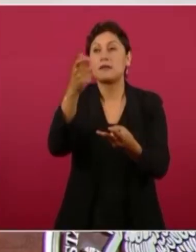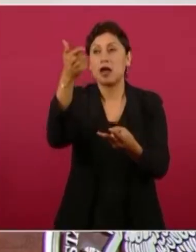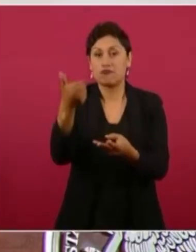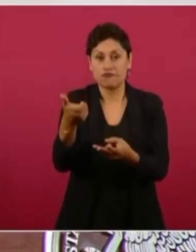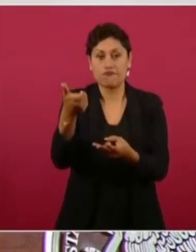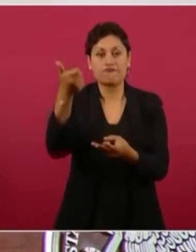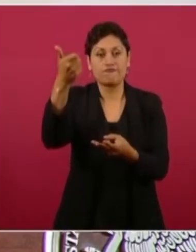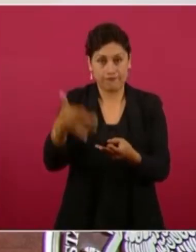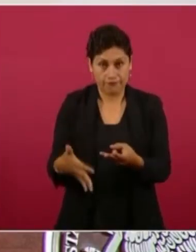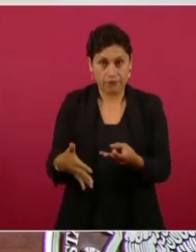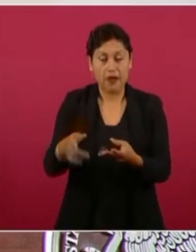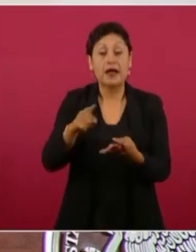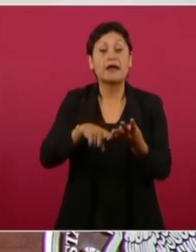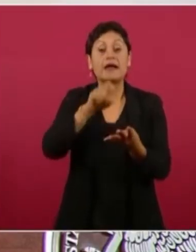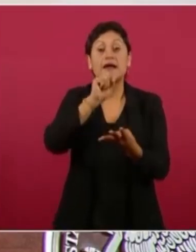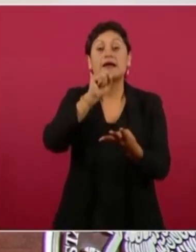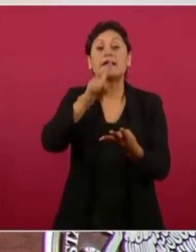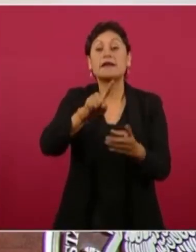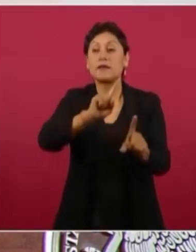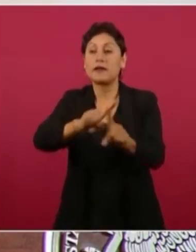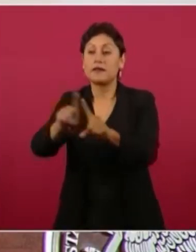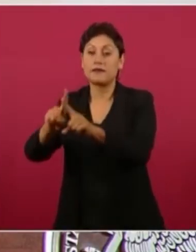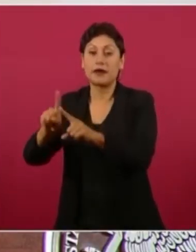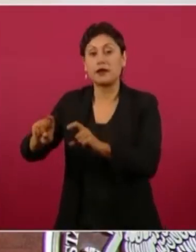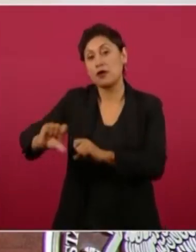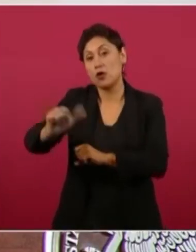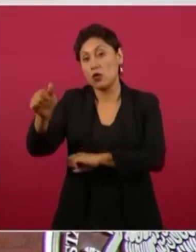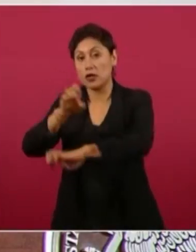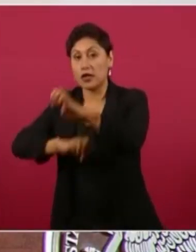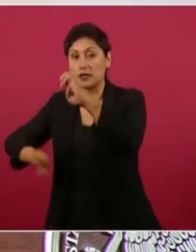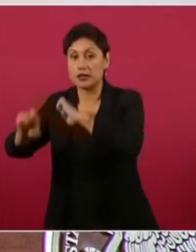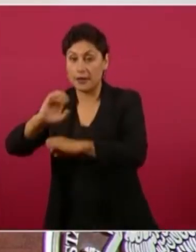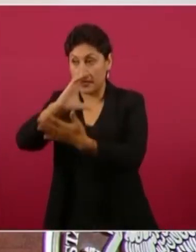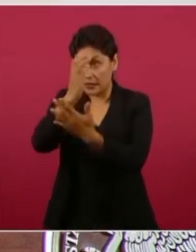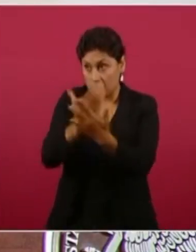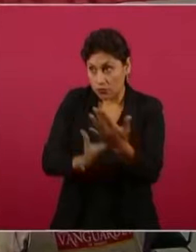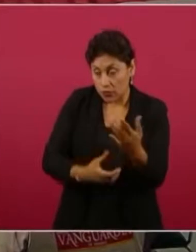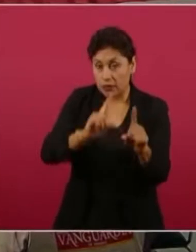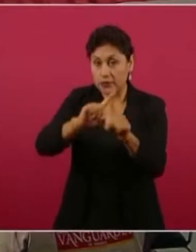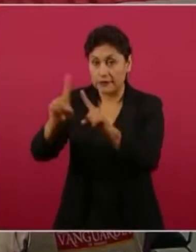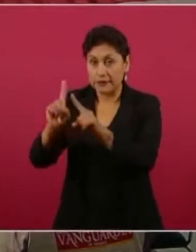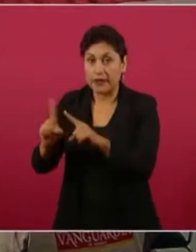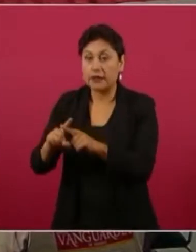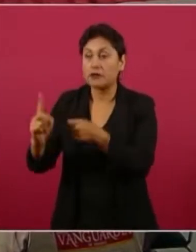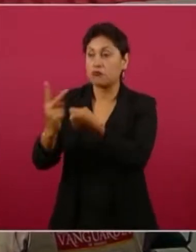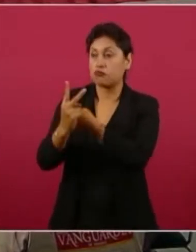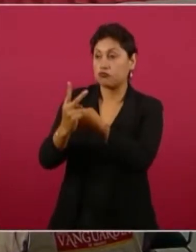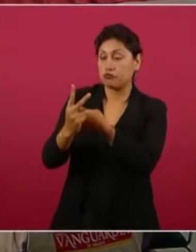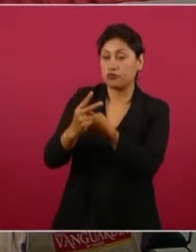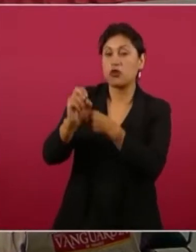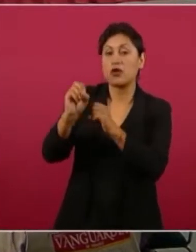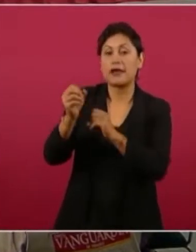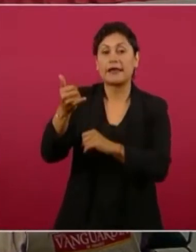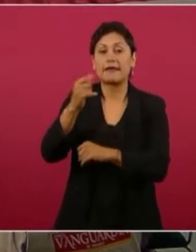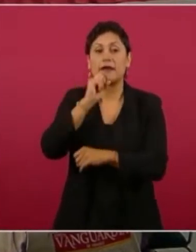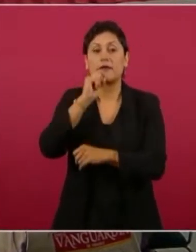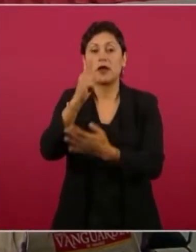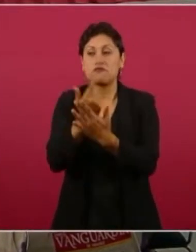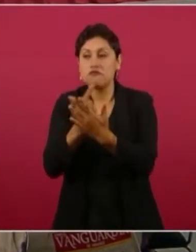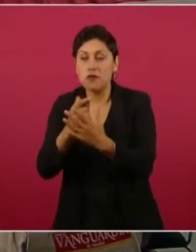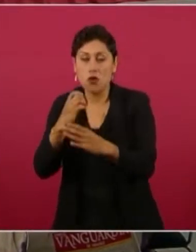El titular de la Secretaría de la Función Pública, Roberto Salcedo Aquino, dio a conocer que se han presentado 38